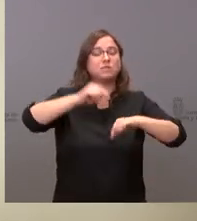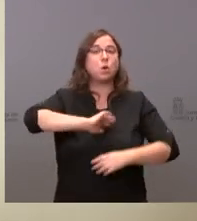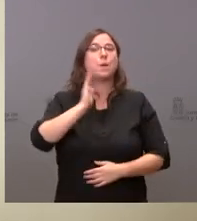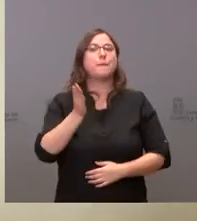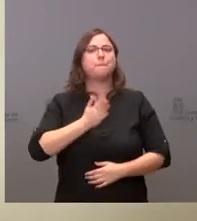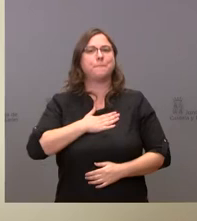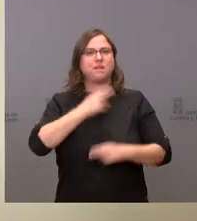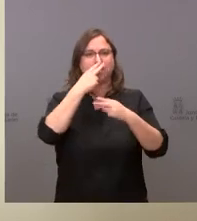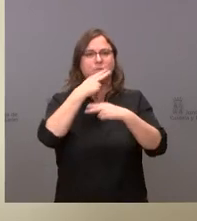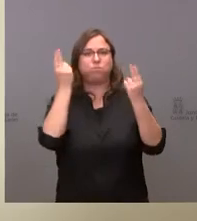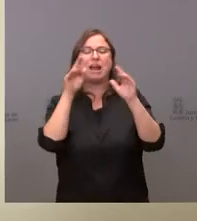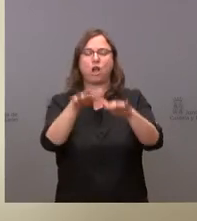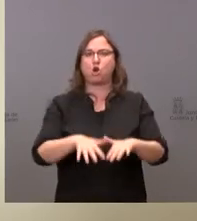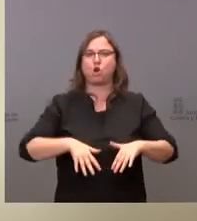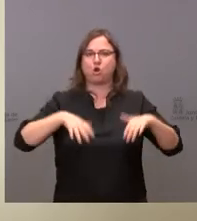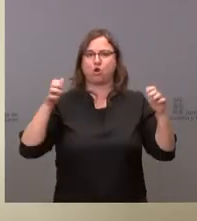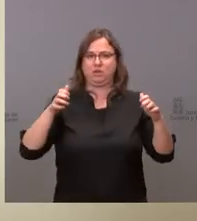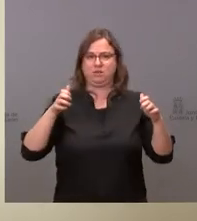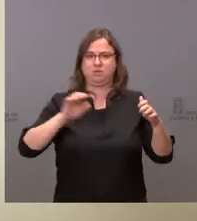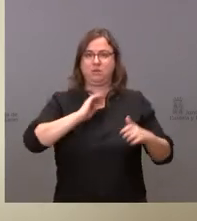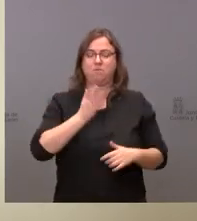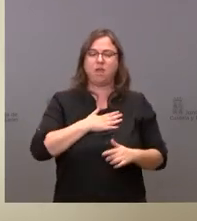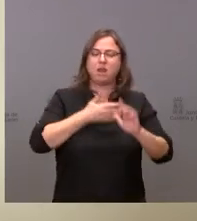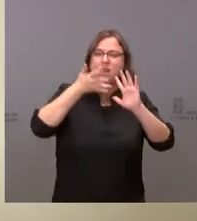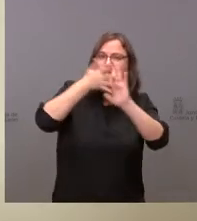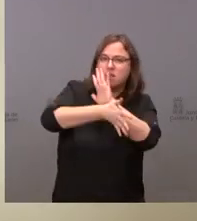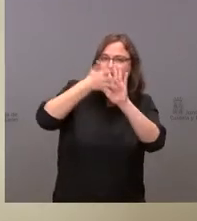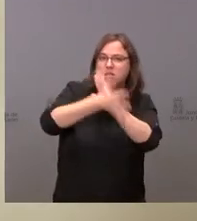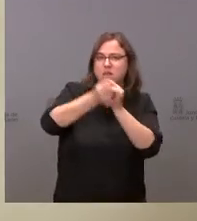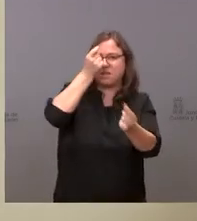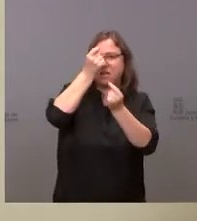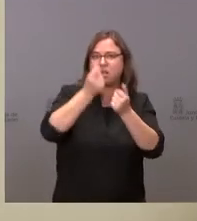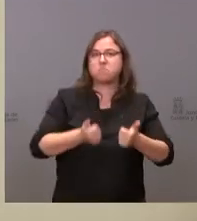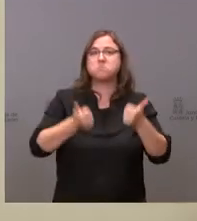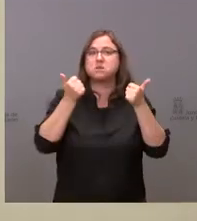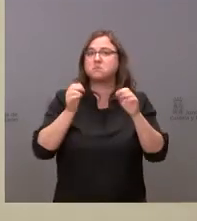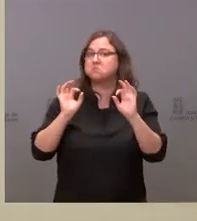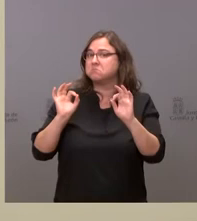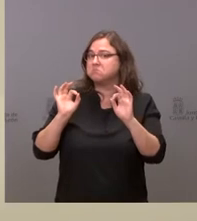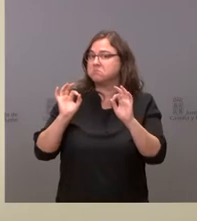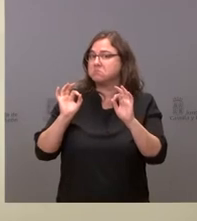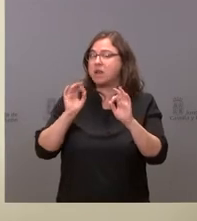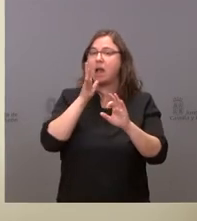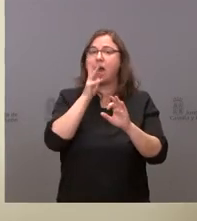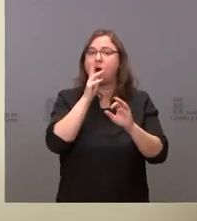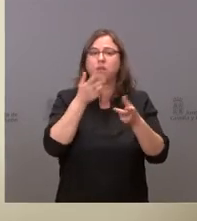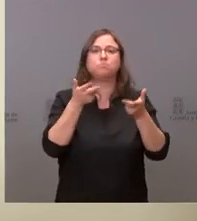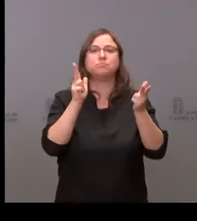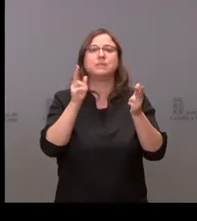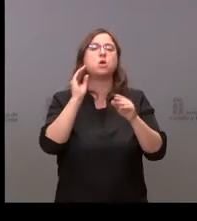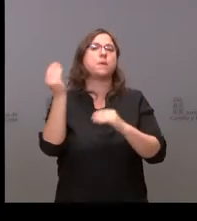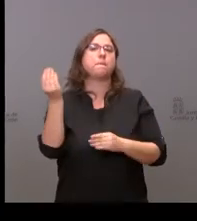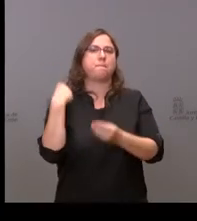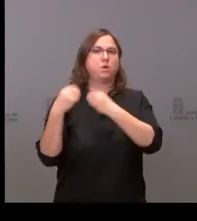presentará en las Cortes con mayor detenimiento. Y estamos ahora abiertos a sus preguntas.